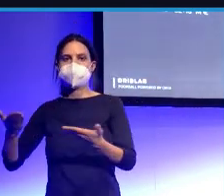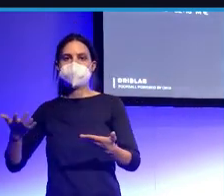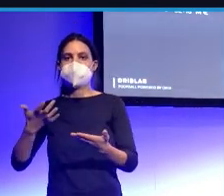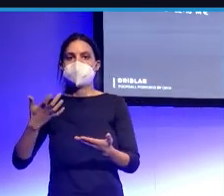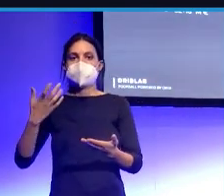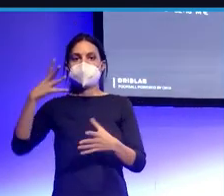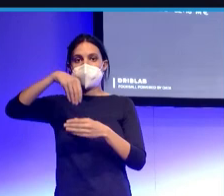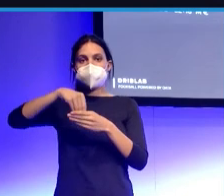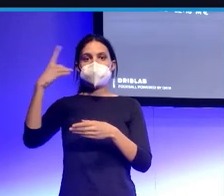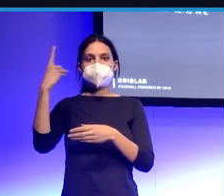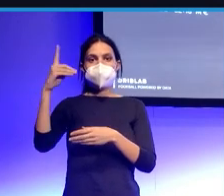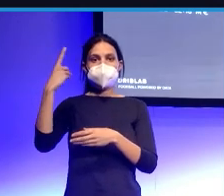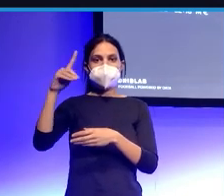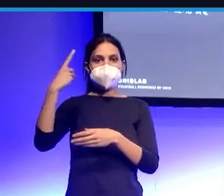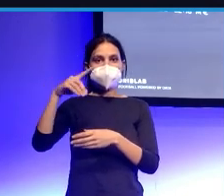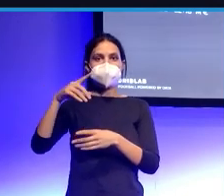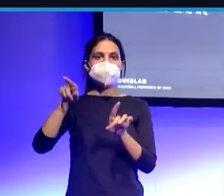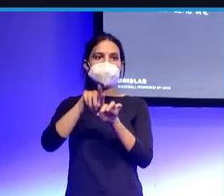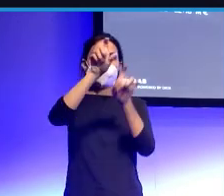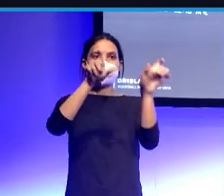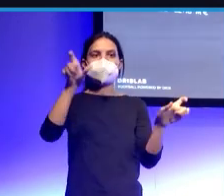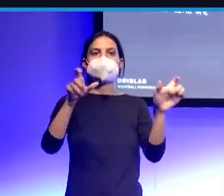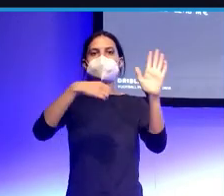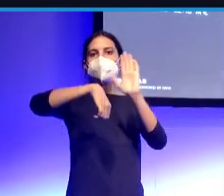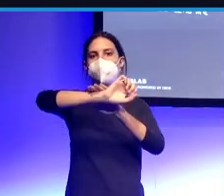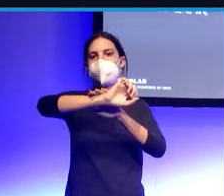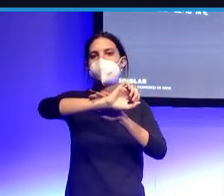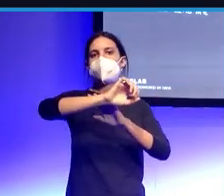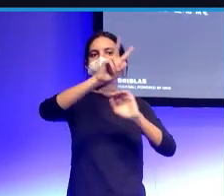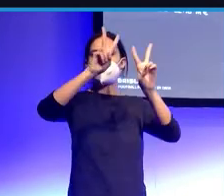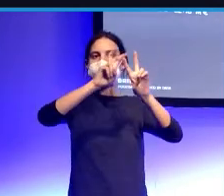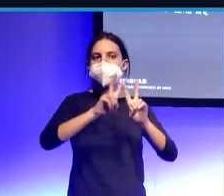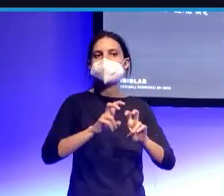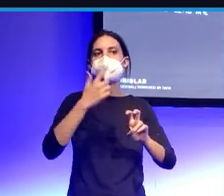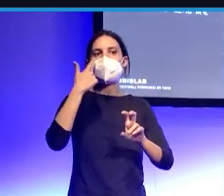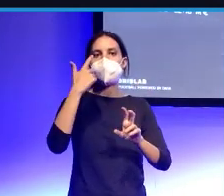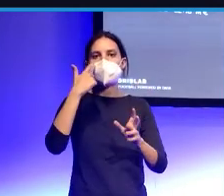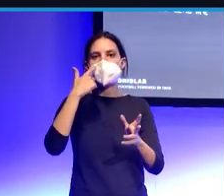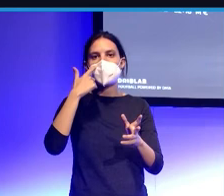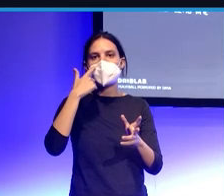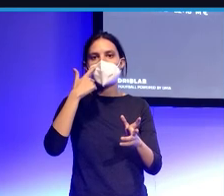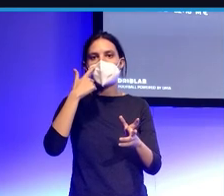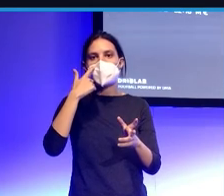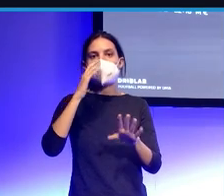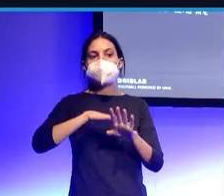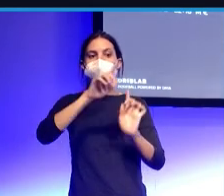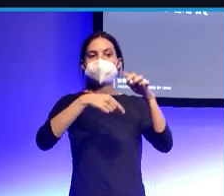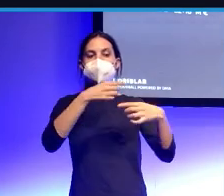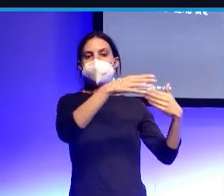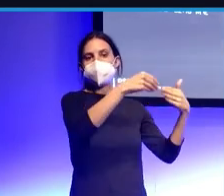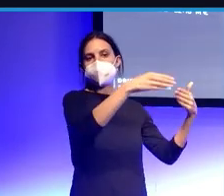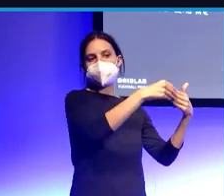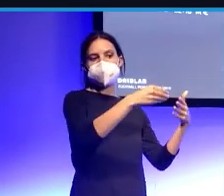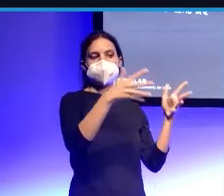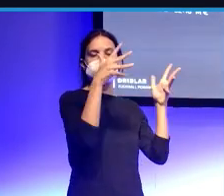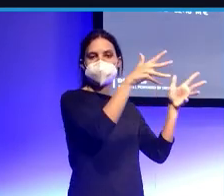análisis de jugadores, análisis de su rendimiento, de su rendimiento para al fin y cabo recomendar a recomendarles a nuestros clientes,